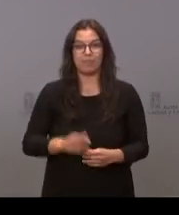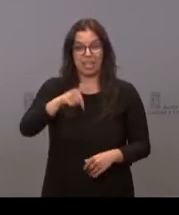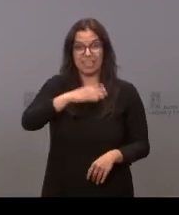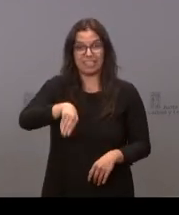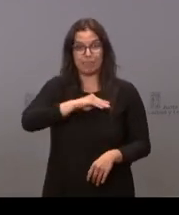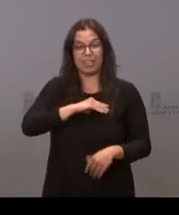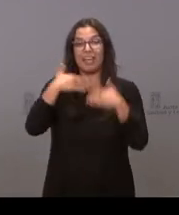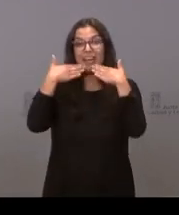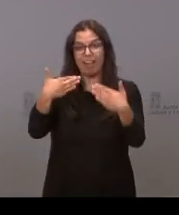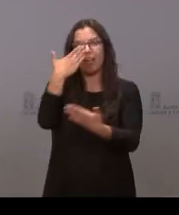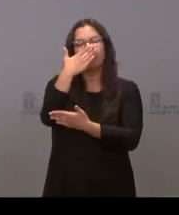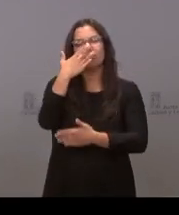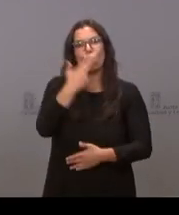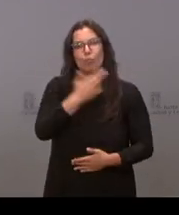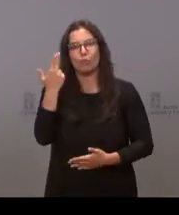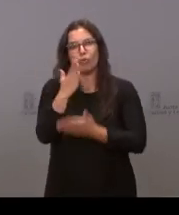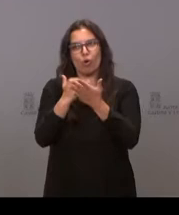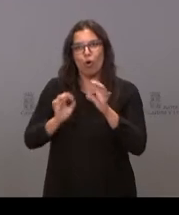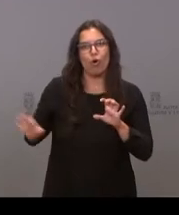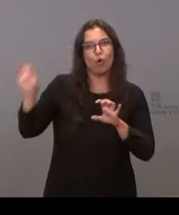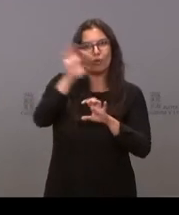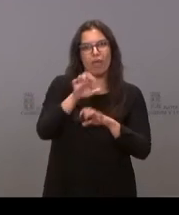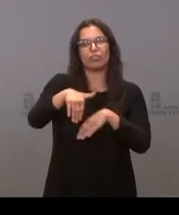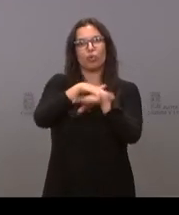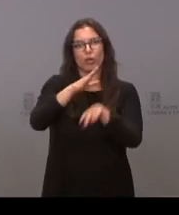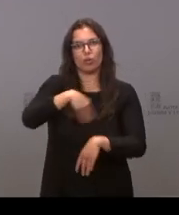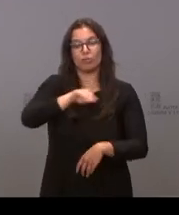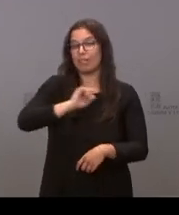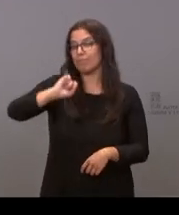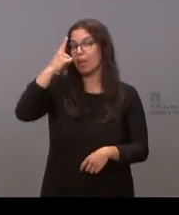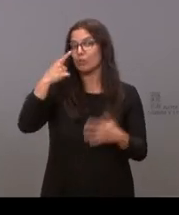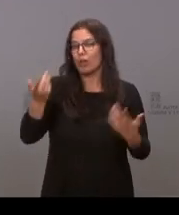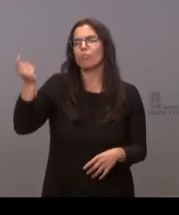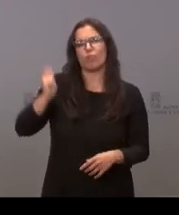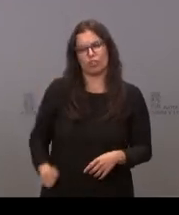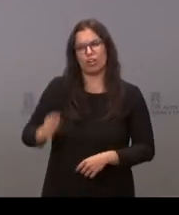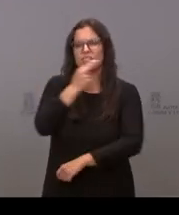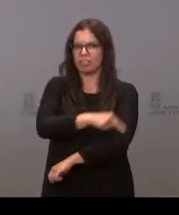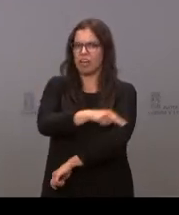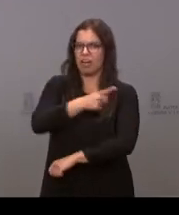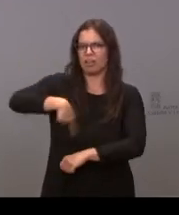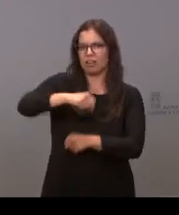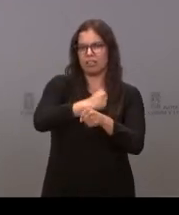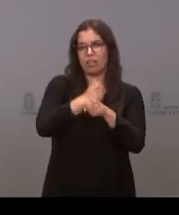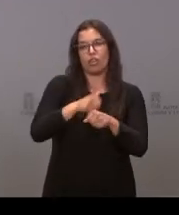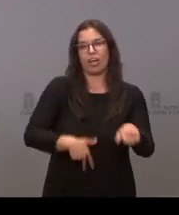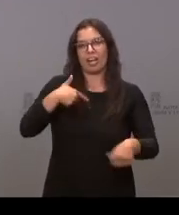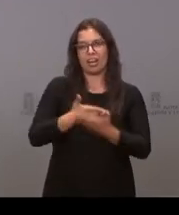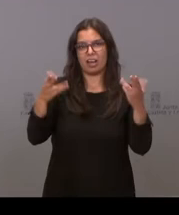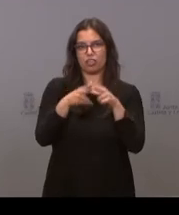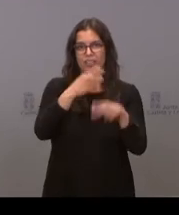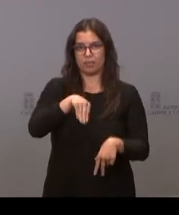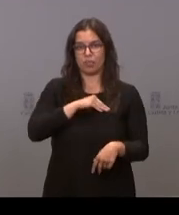España, gracias al compromiso de las comunidades autónomas, del Gobierno de España, pero sobre todo de los profesionales sanitarios y del conjunto de la población española.